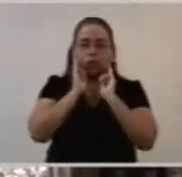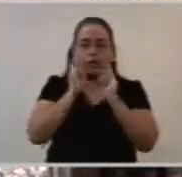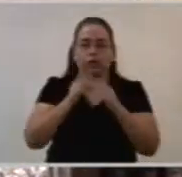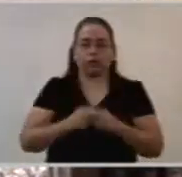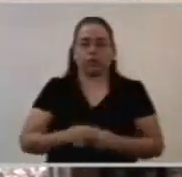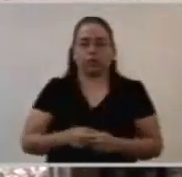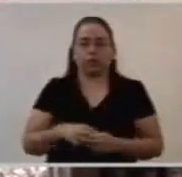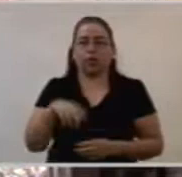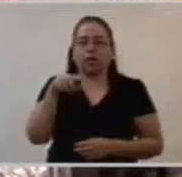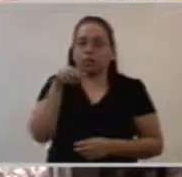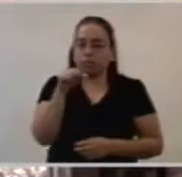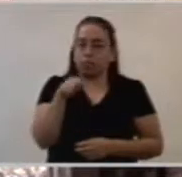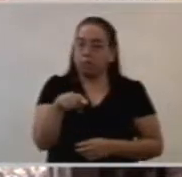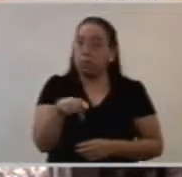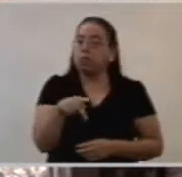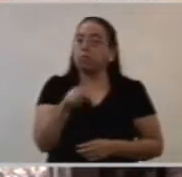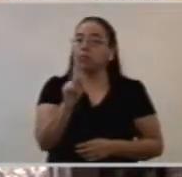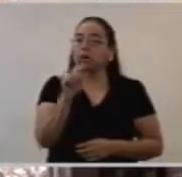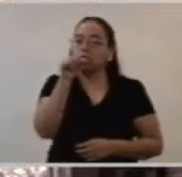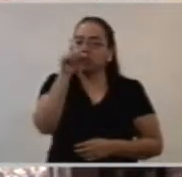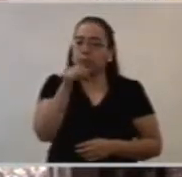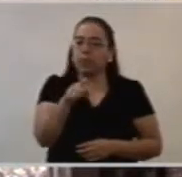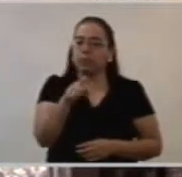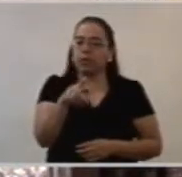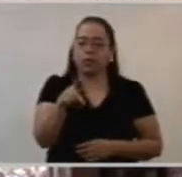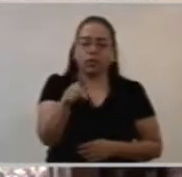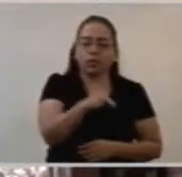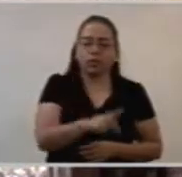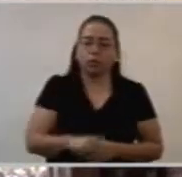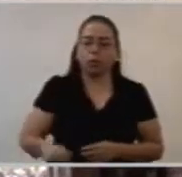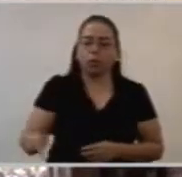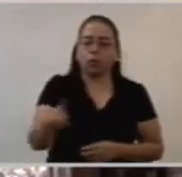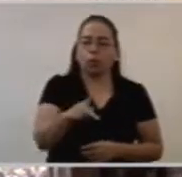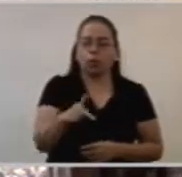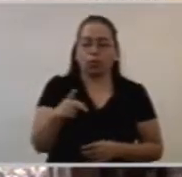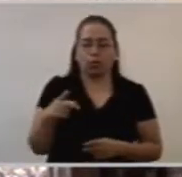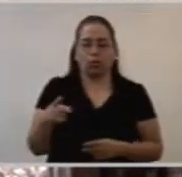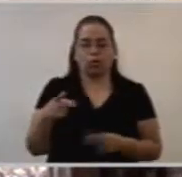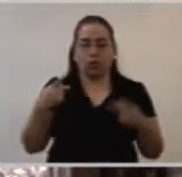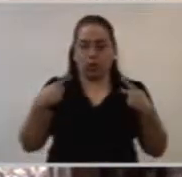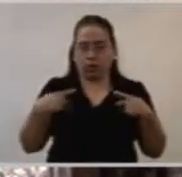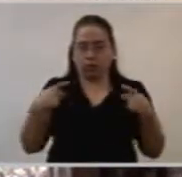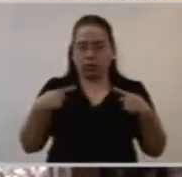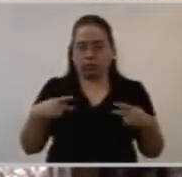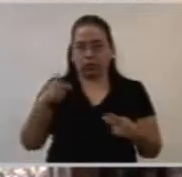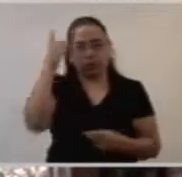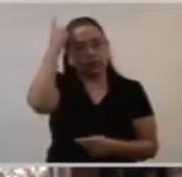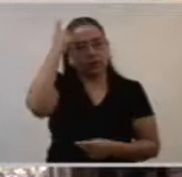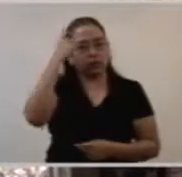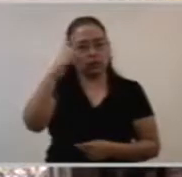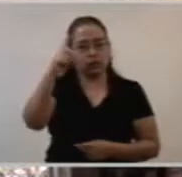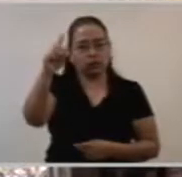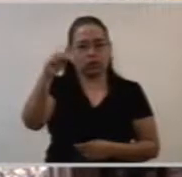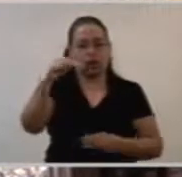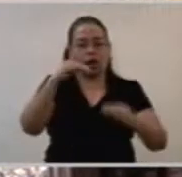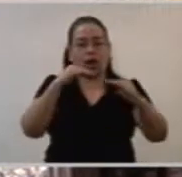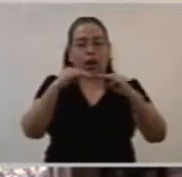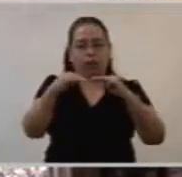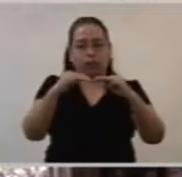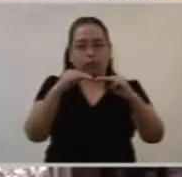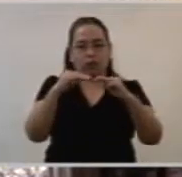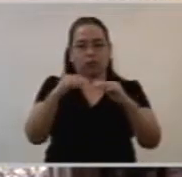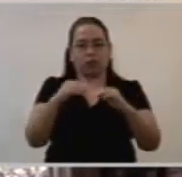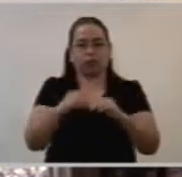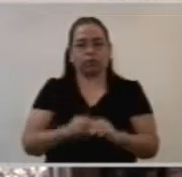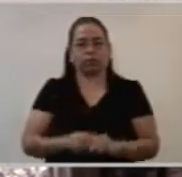pero también de todo el pueblo de Dios. La misión de la Iglesia a lo largo